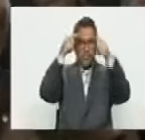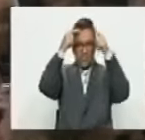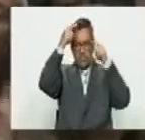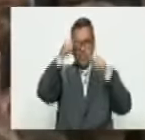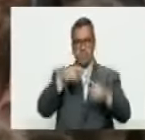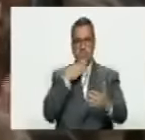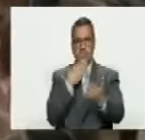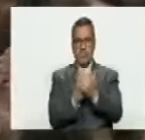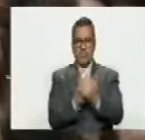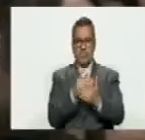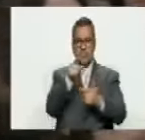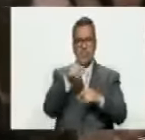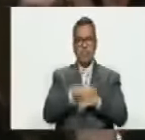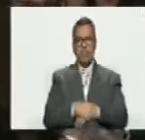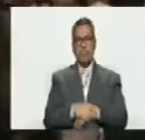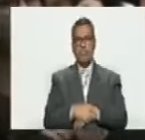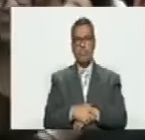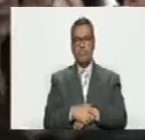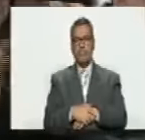Muchísimas gracias.